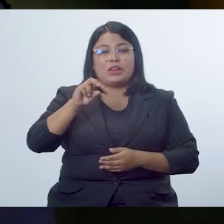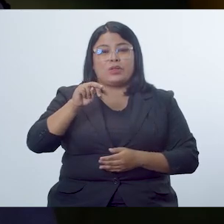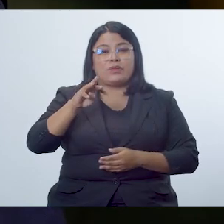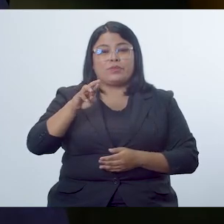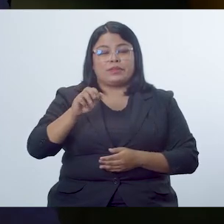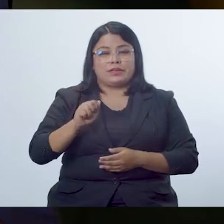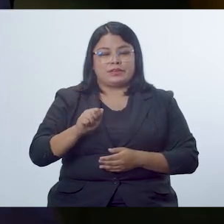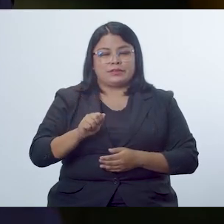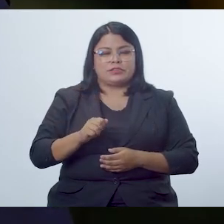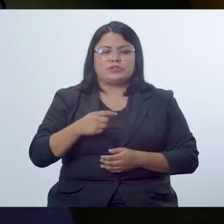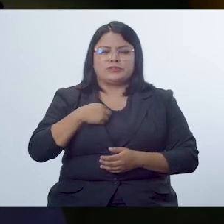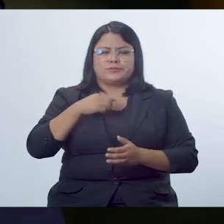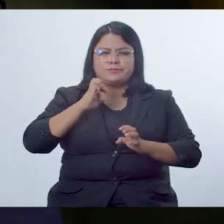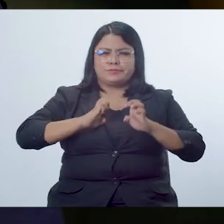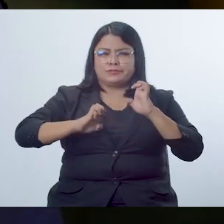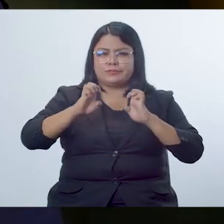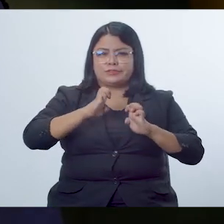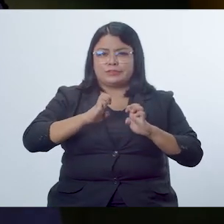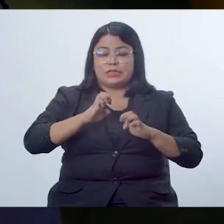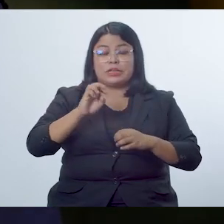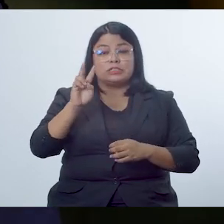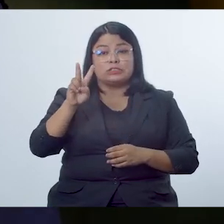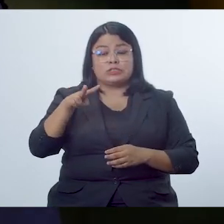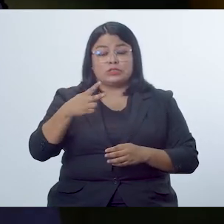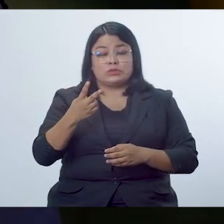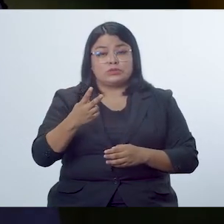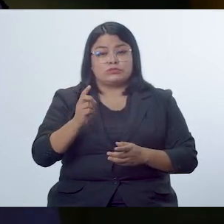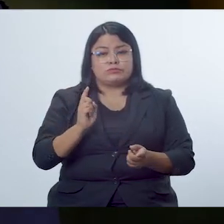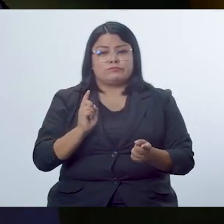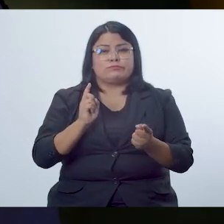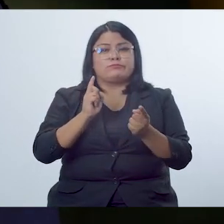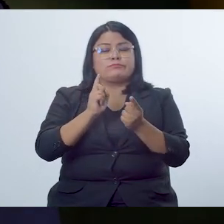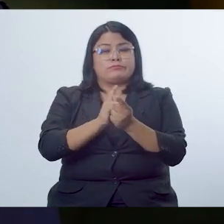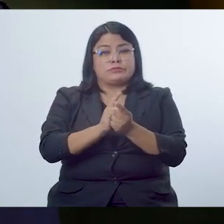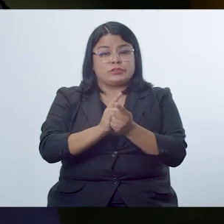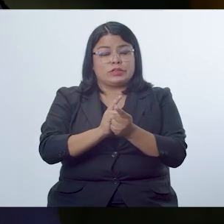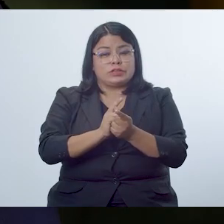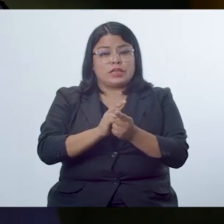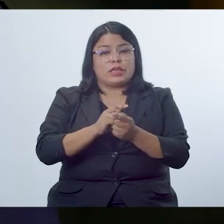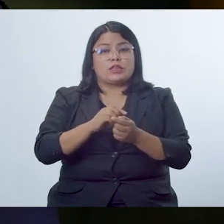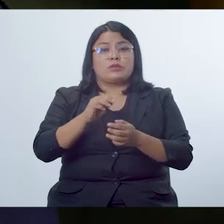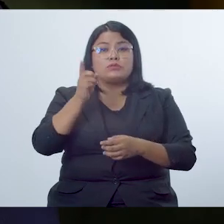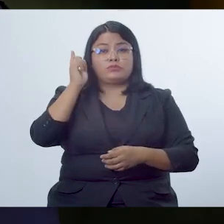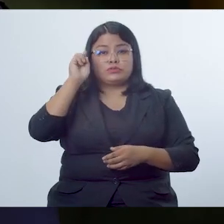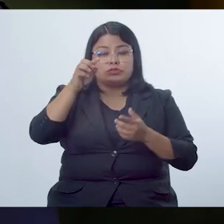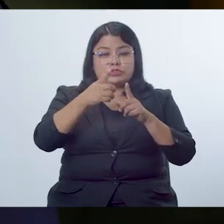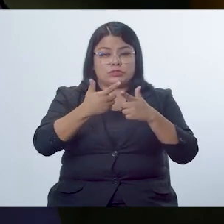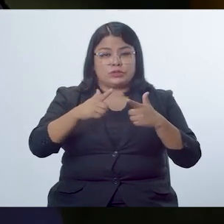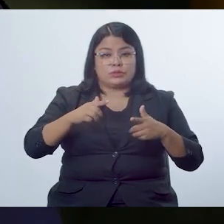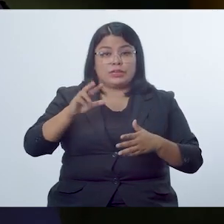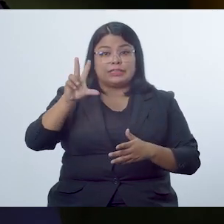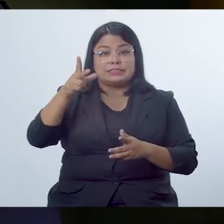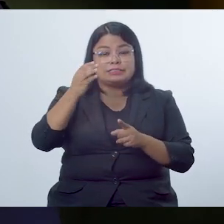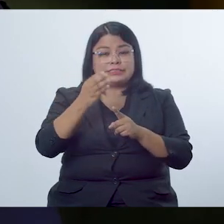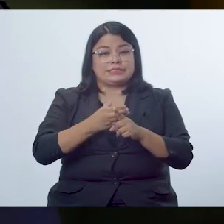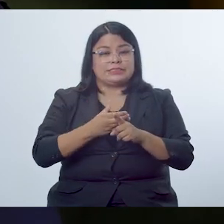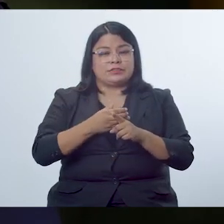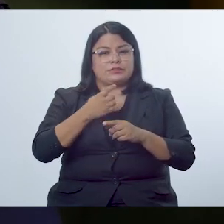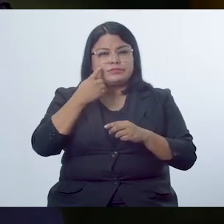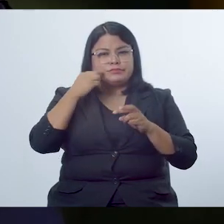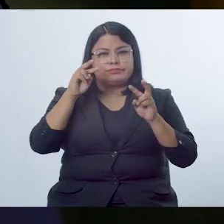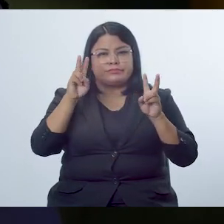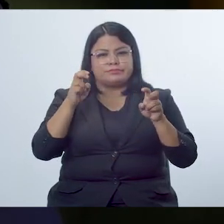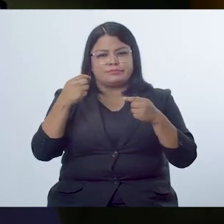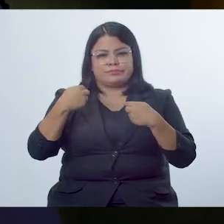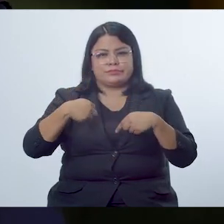emocionado porque tendremos este segundo encuentro con nuestros docentes de lenguaje y literatura de tercer ciclo. Abordaremos el